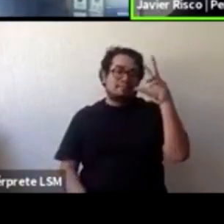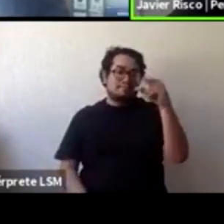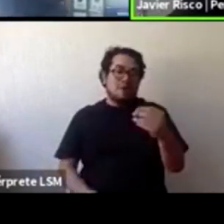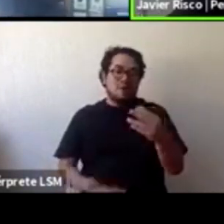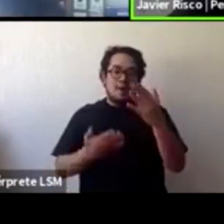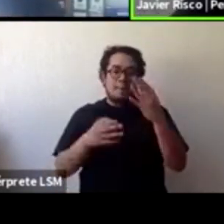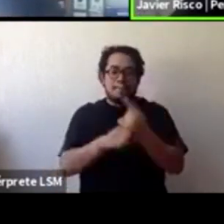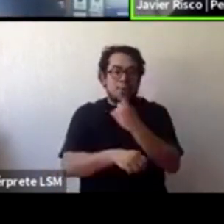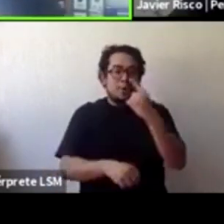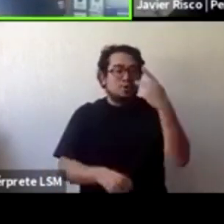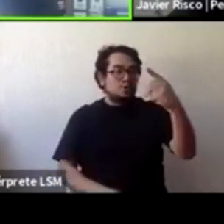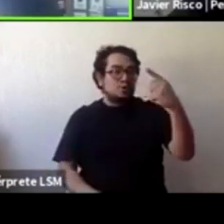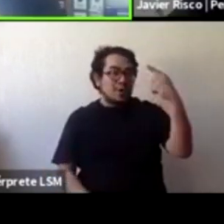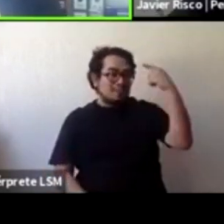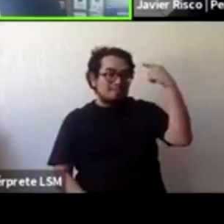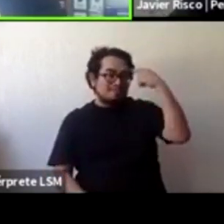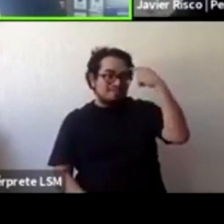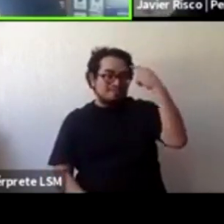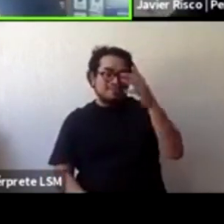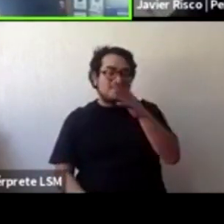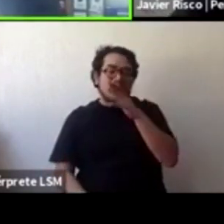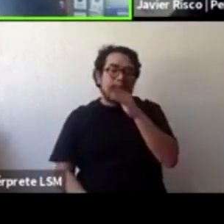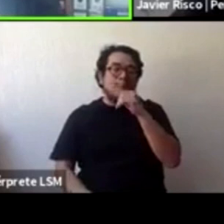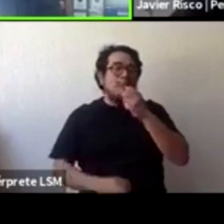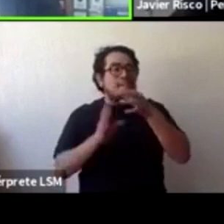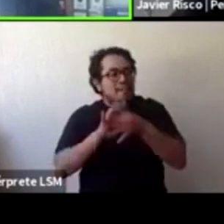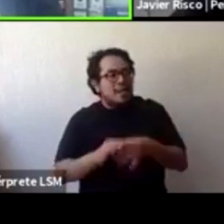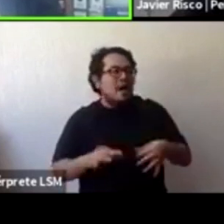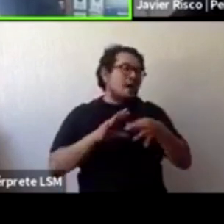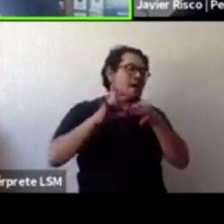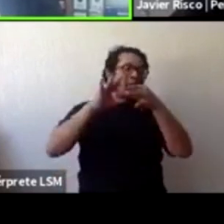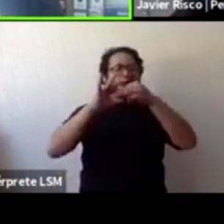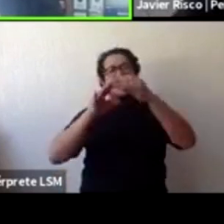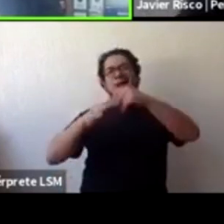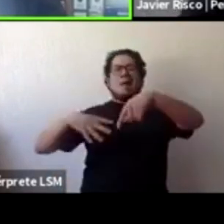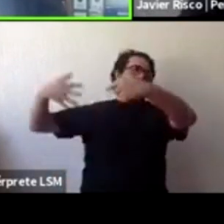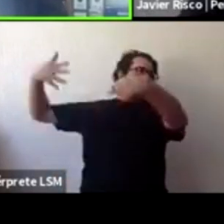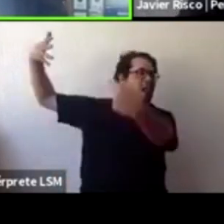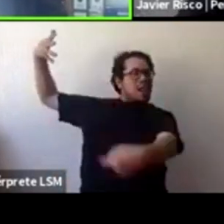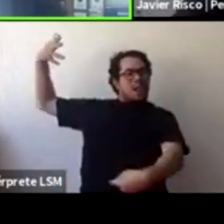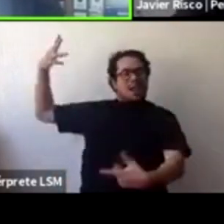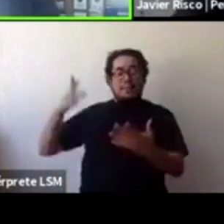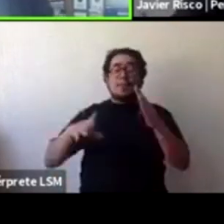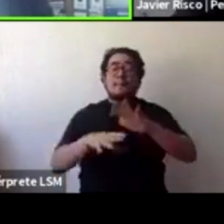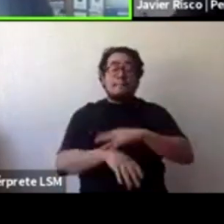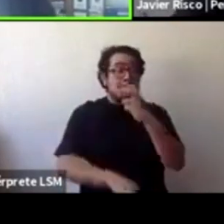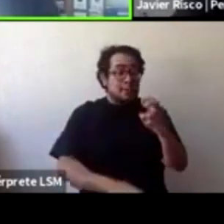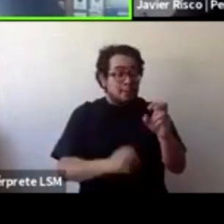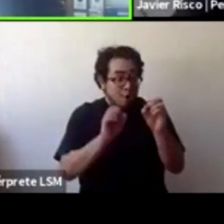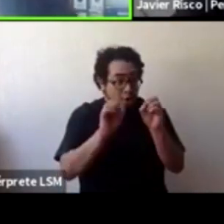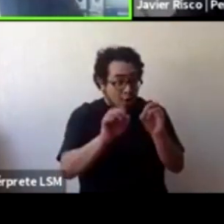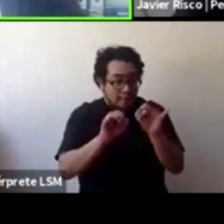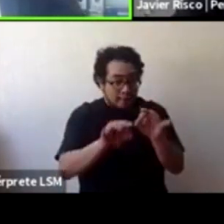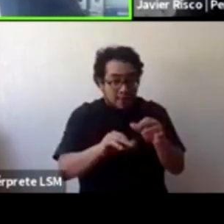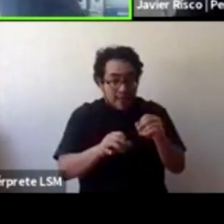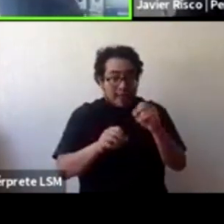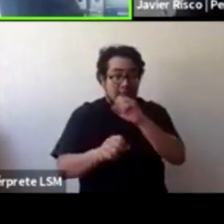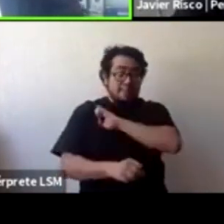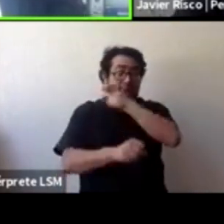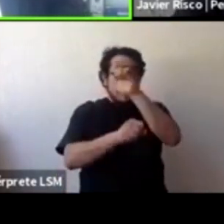cognitivo. Entonces, el hecho de poner procuradurías especializadas en protección de la infancia